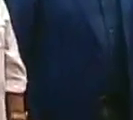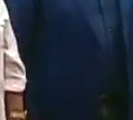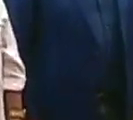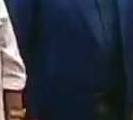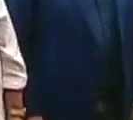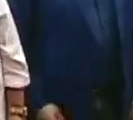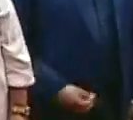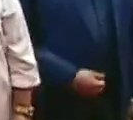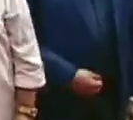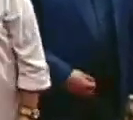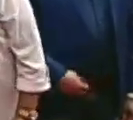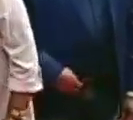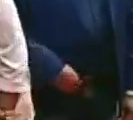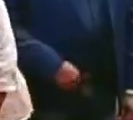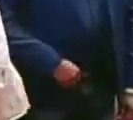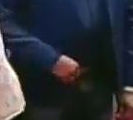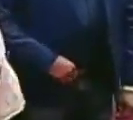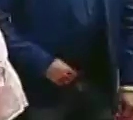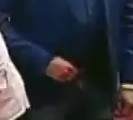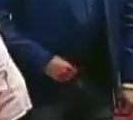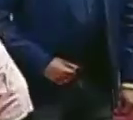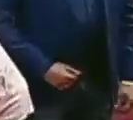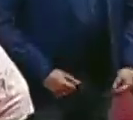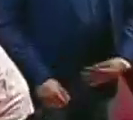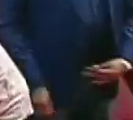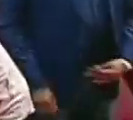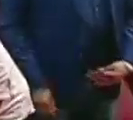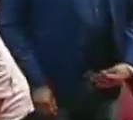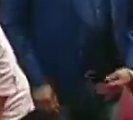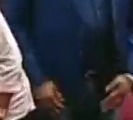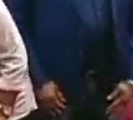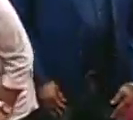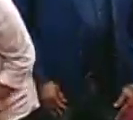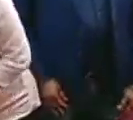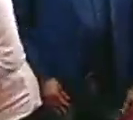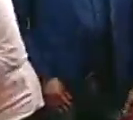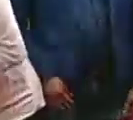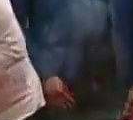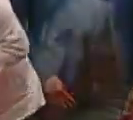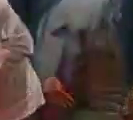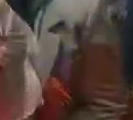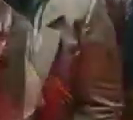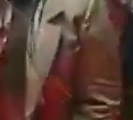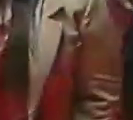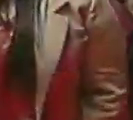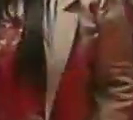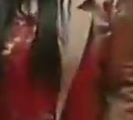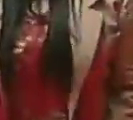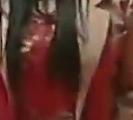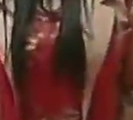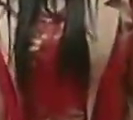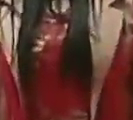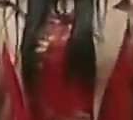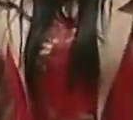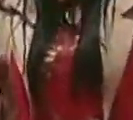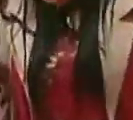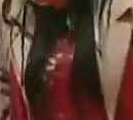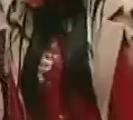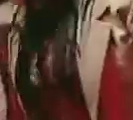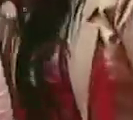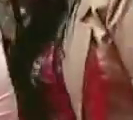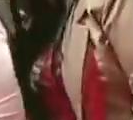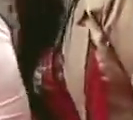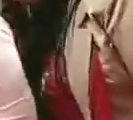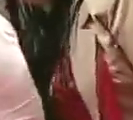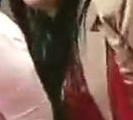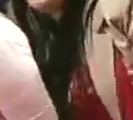diciembre del año 2017, más de 9 millones de electores. Escuchamos al presidente de la República,